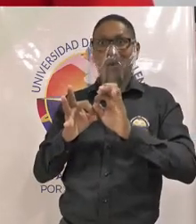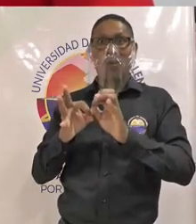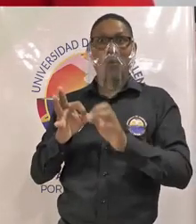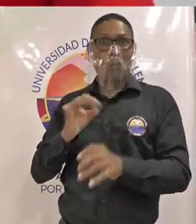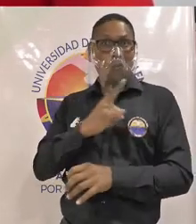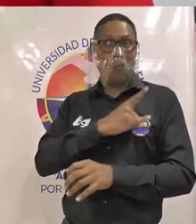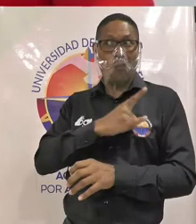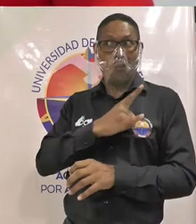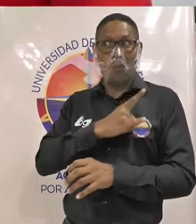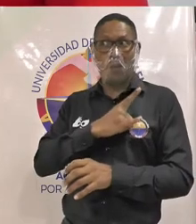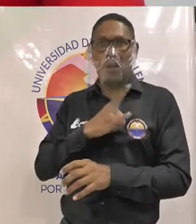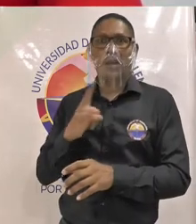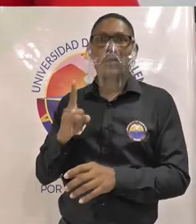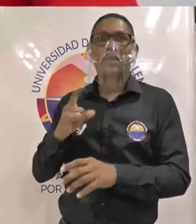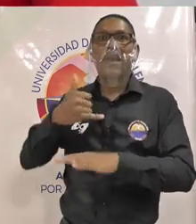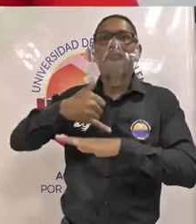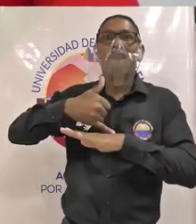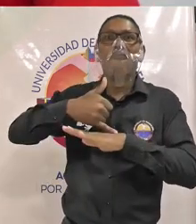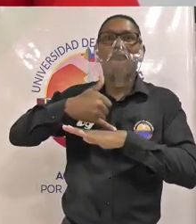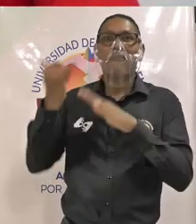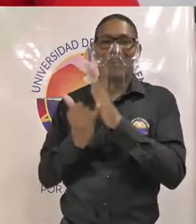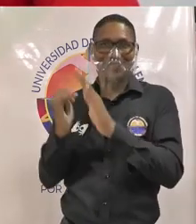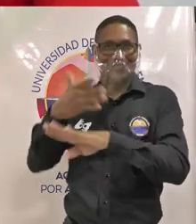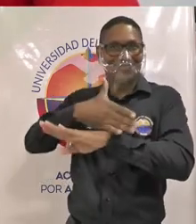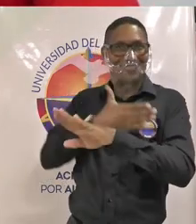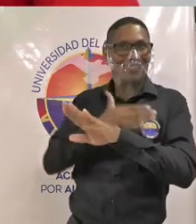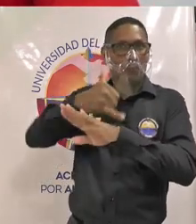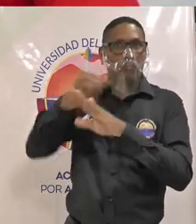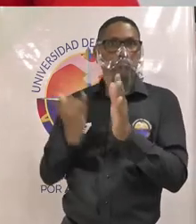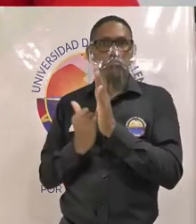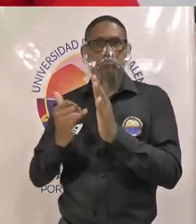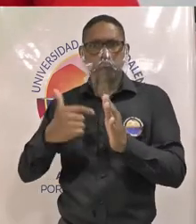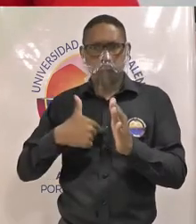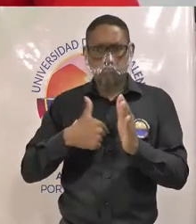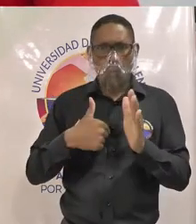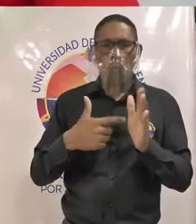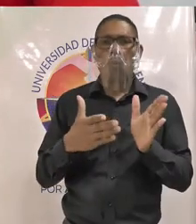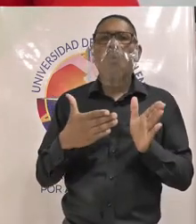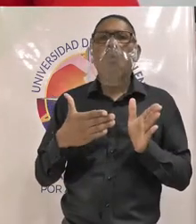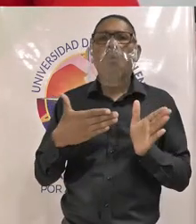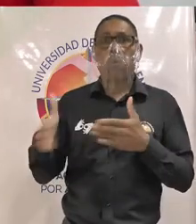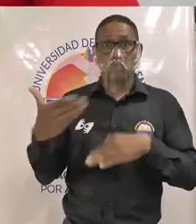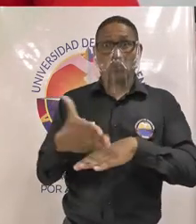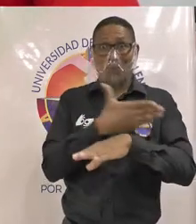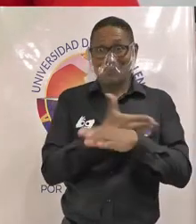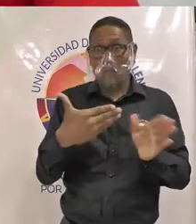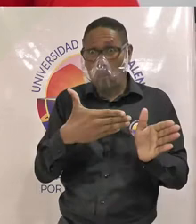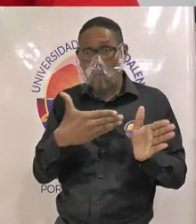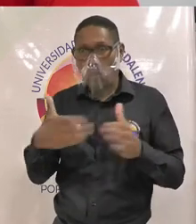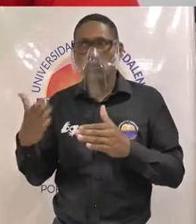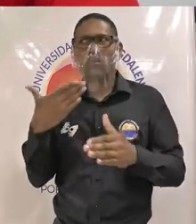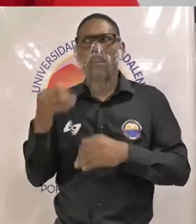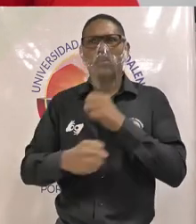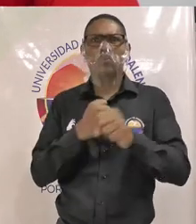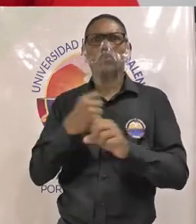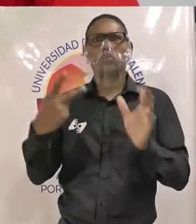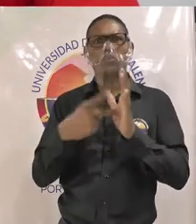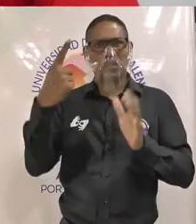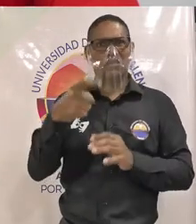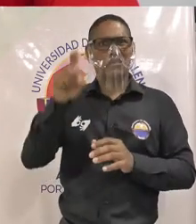como yo soy resultado de ese curso nivelatorio que ofertaba la universidad en el 2016